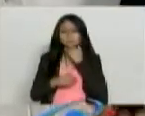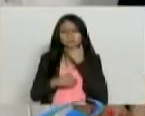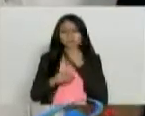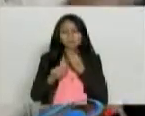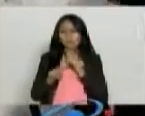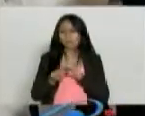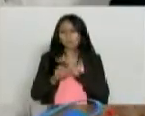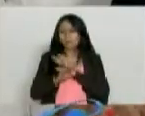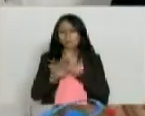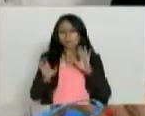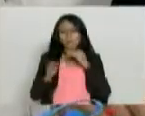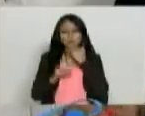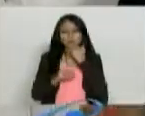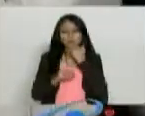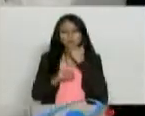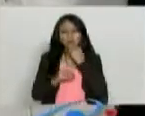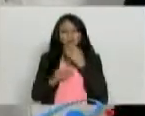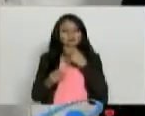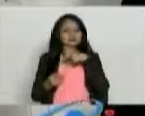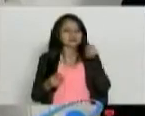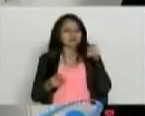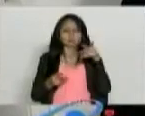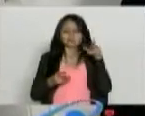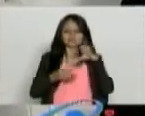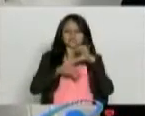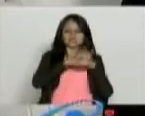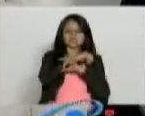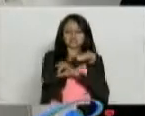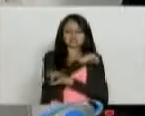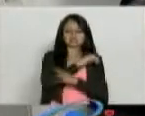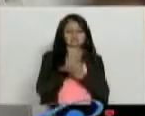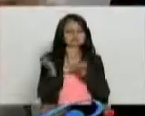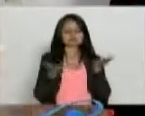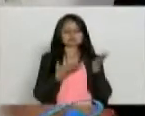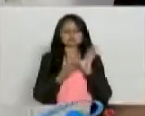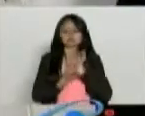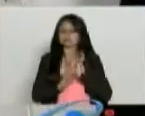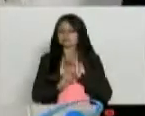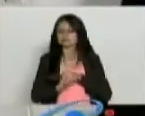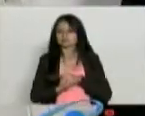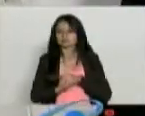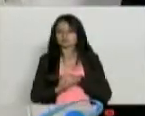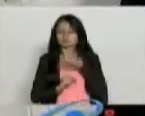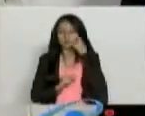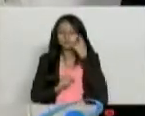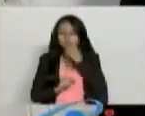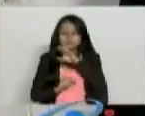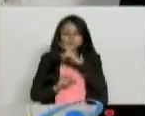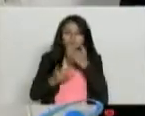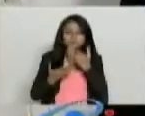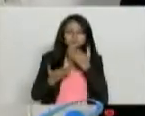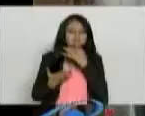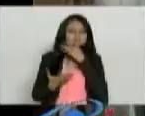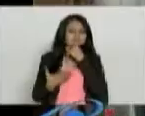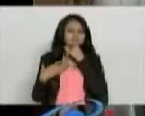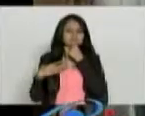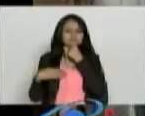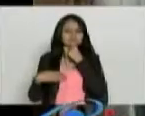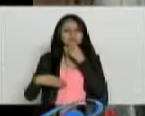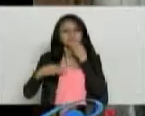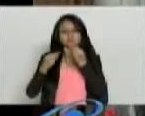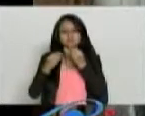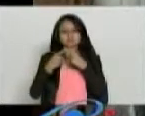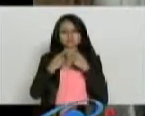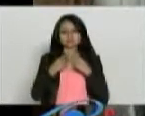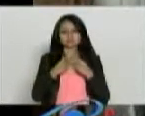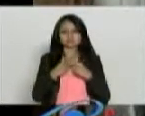Entonces, como no se le alivió a él, entonces se lo mandó a del psiquiatra. Pudiendo buscar otros tratamientos biológicos. Y muchos amigos psiquiatras, y los he